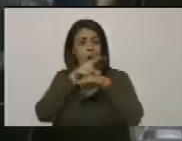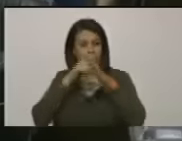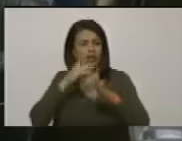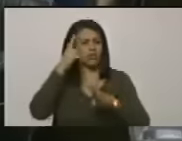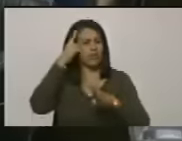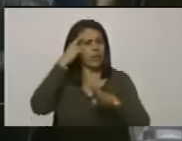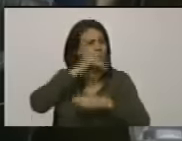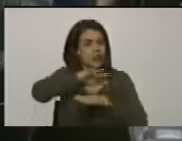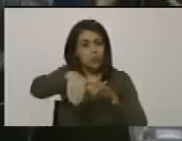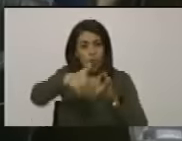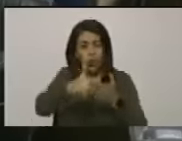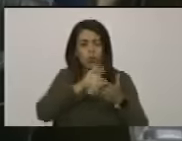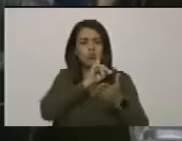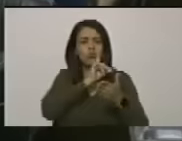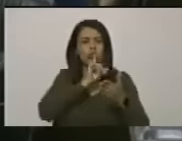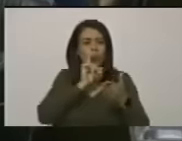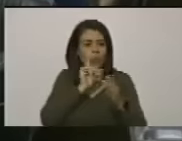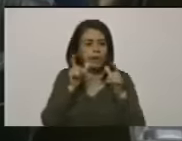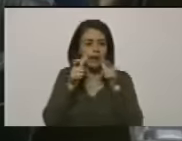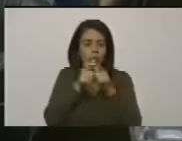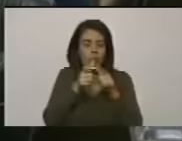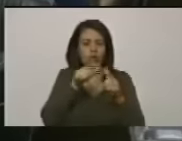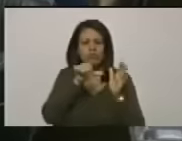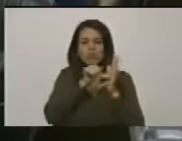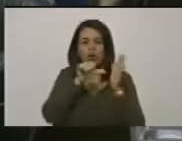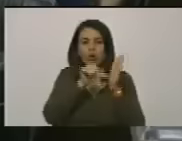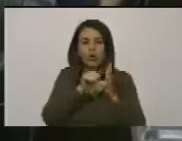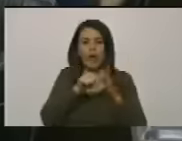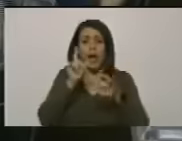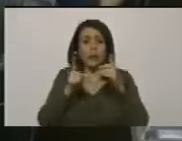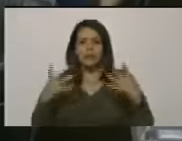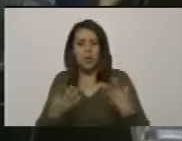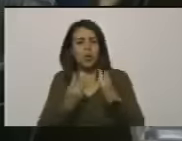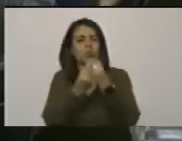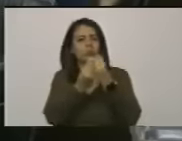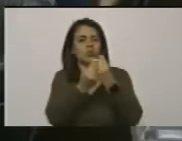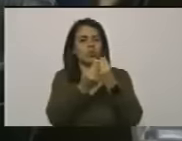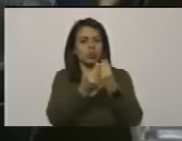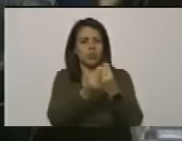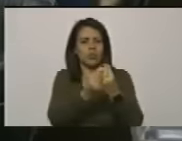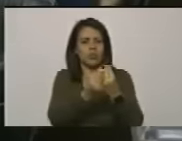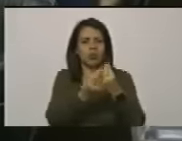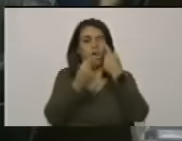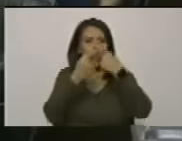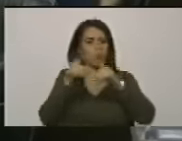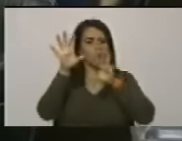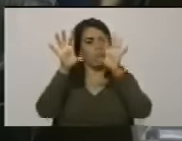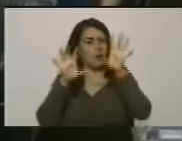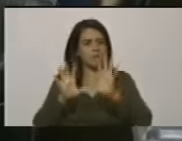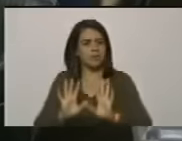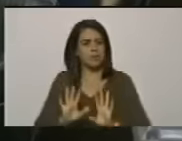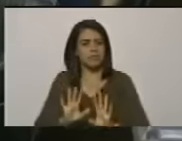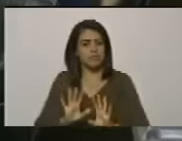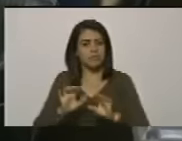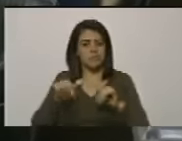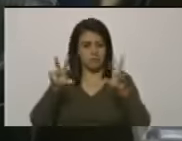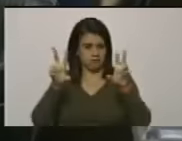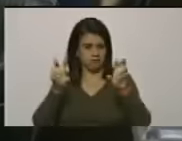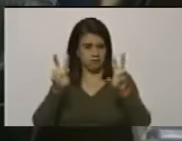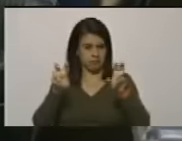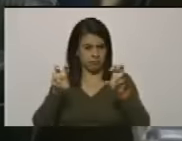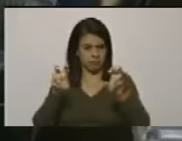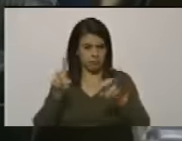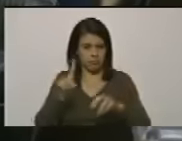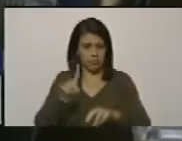reúnen y a veces hasta se reúnen con ellos en otros países y esto no es nuevo